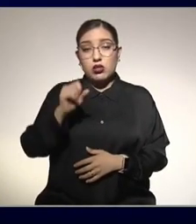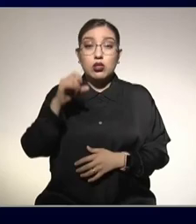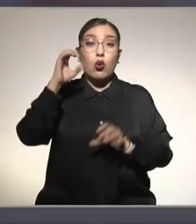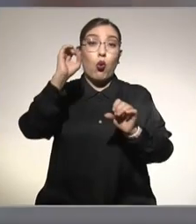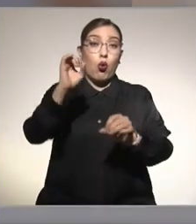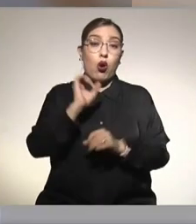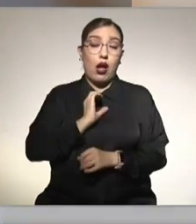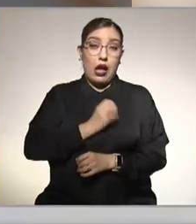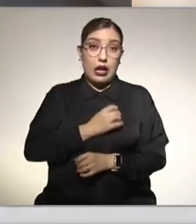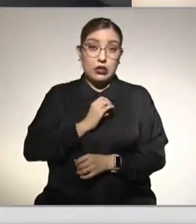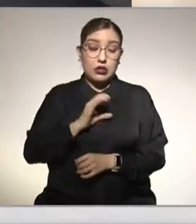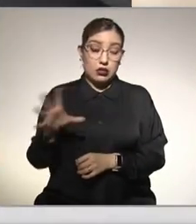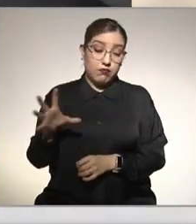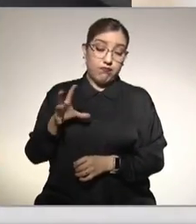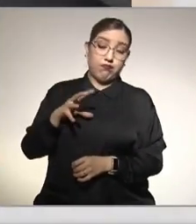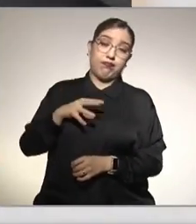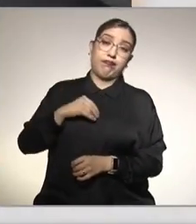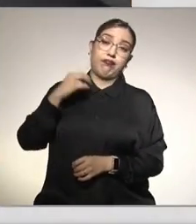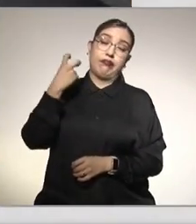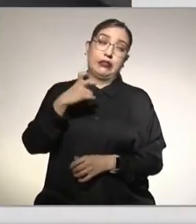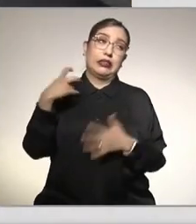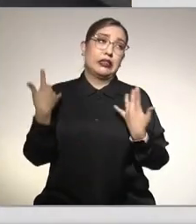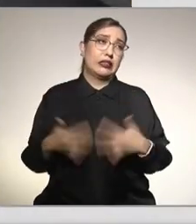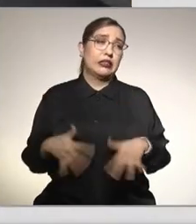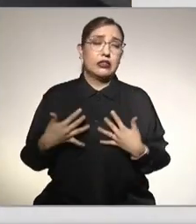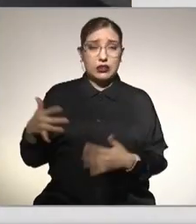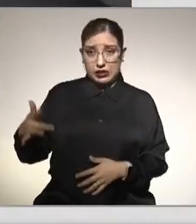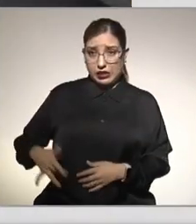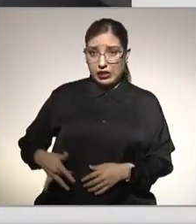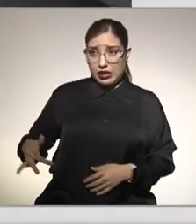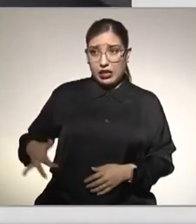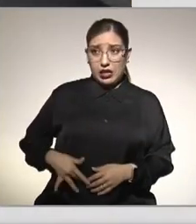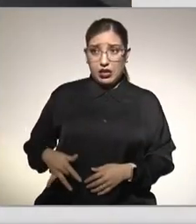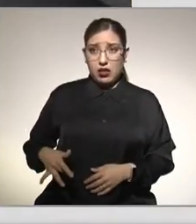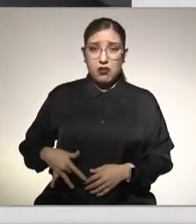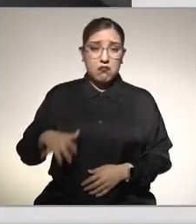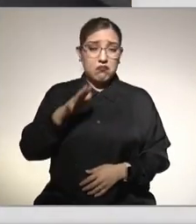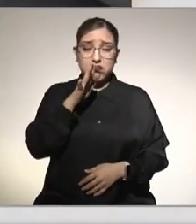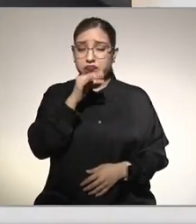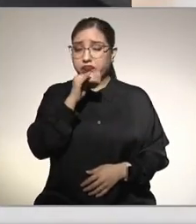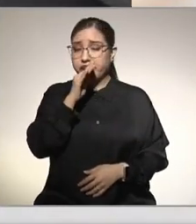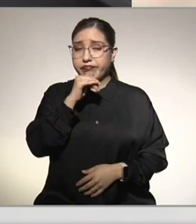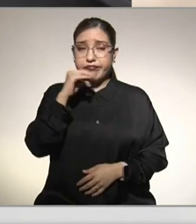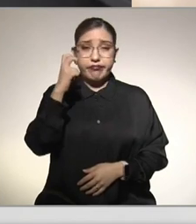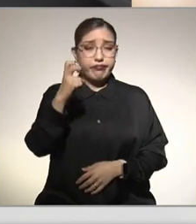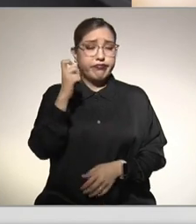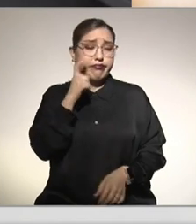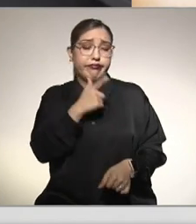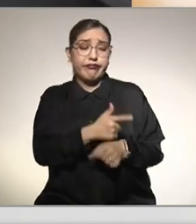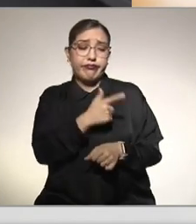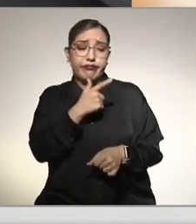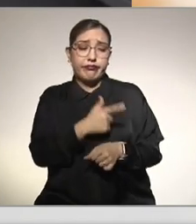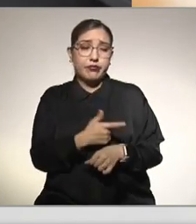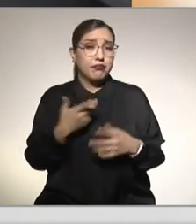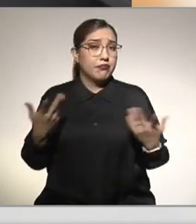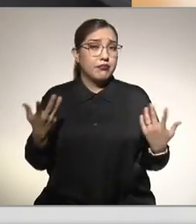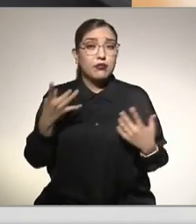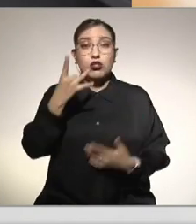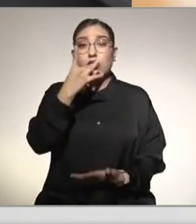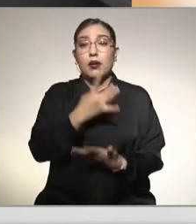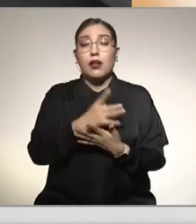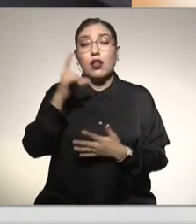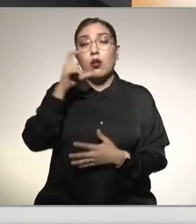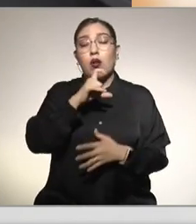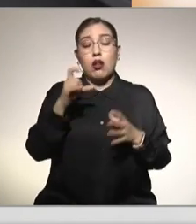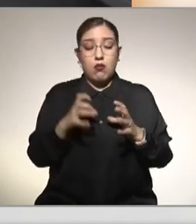de hígado. El hígado nunca duele la única manera que el hígado duela es cuando crece mucho cuando se llena mucho de grasa y crece se estira la